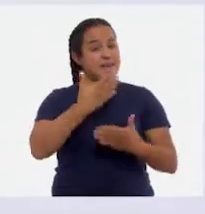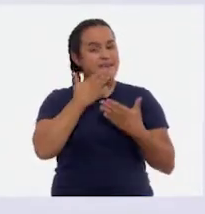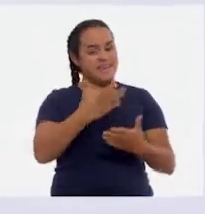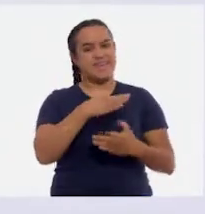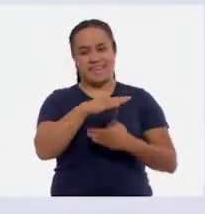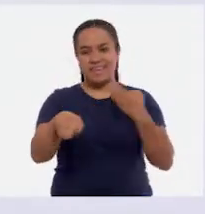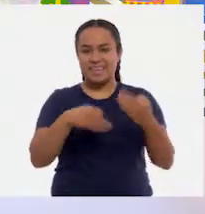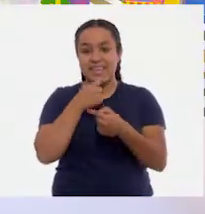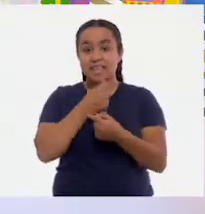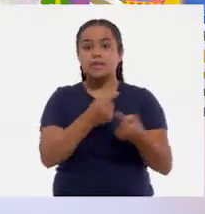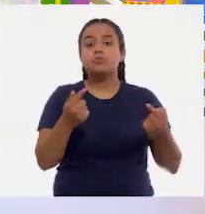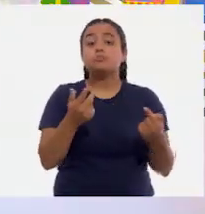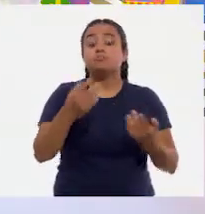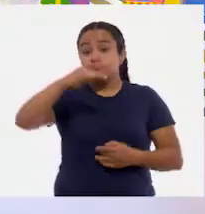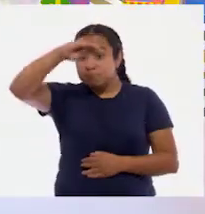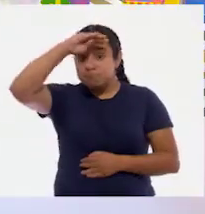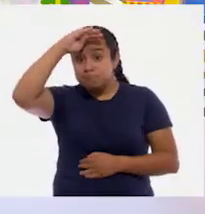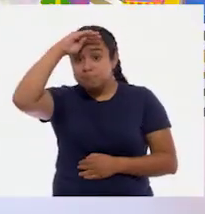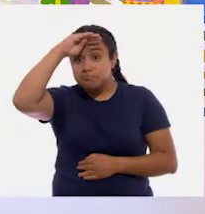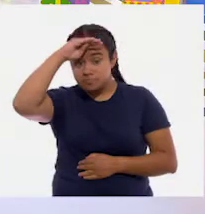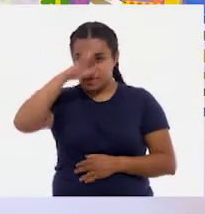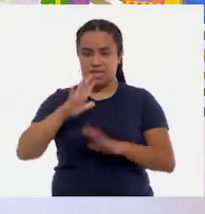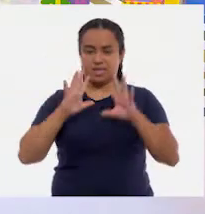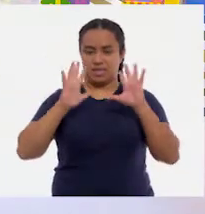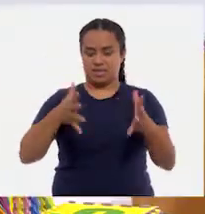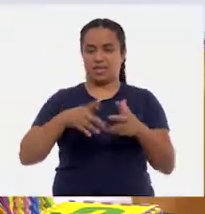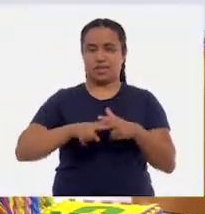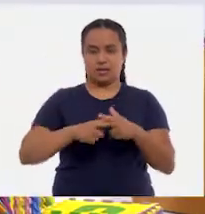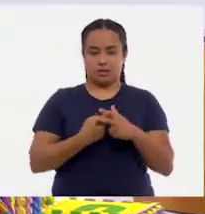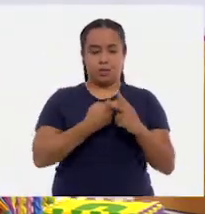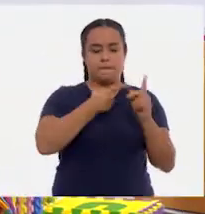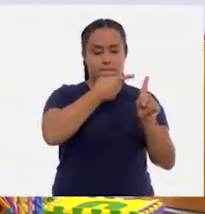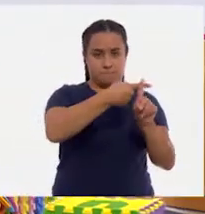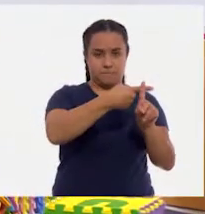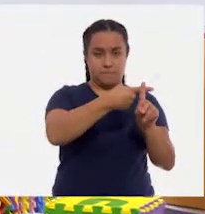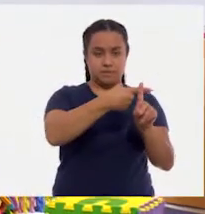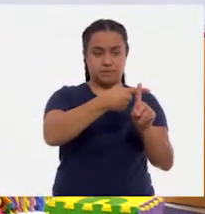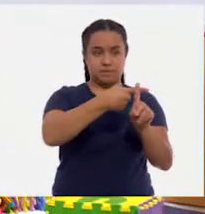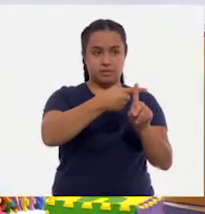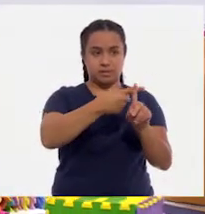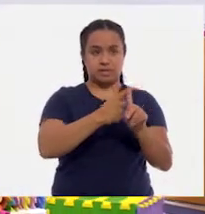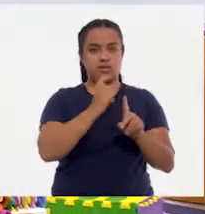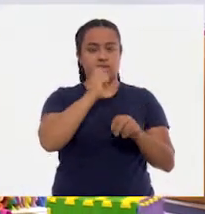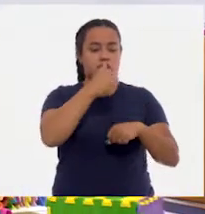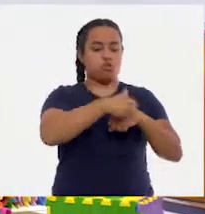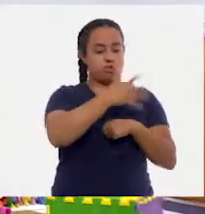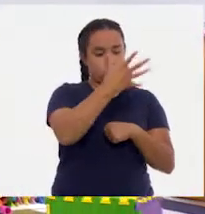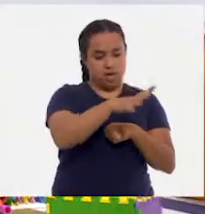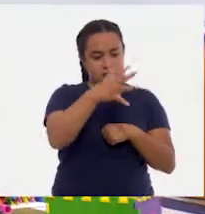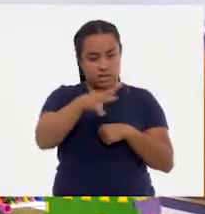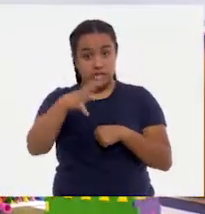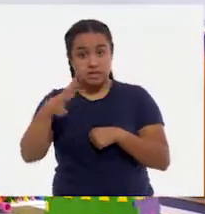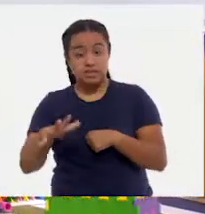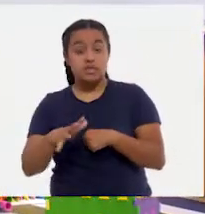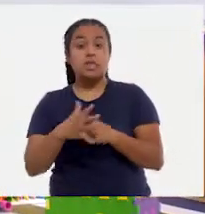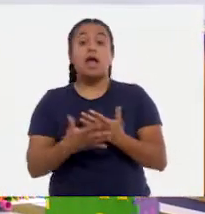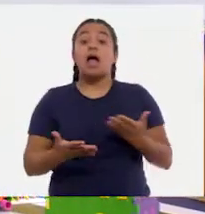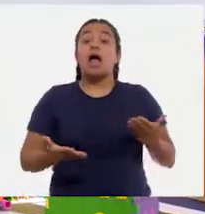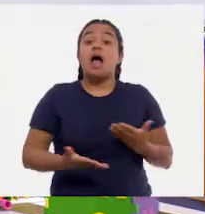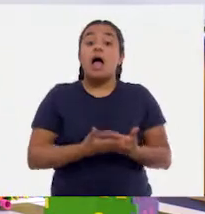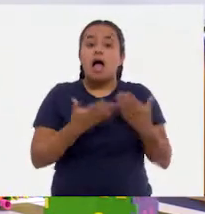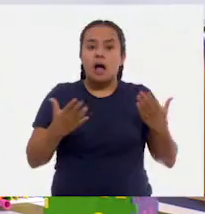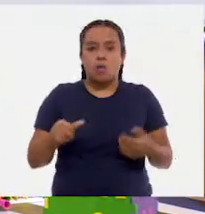y niños. ¿Qué te parece? Bueno, ya entramos a las sumas con decenas. Ahora, vamos a hacer